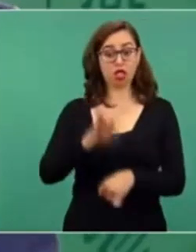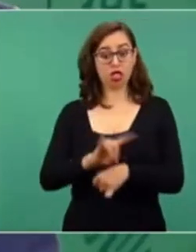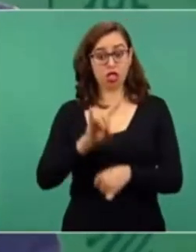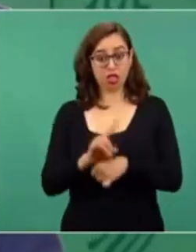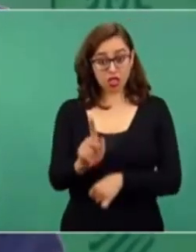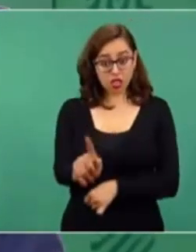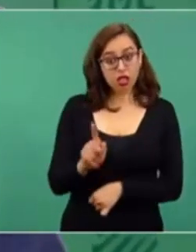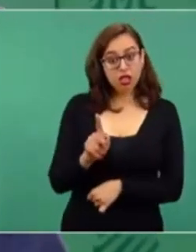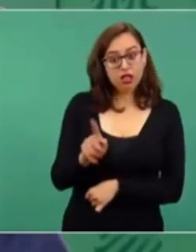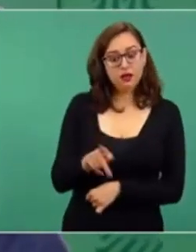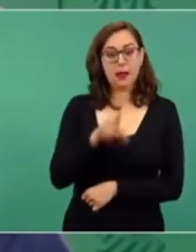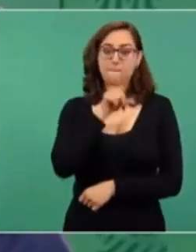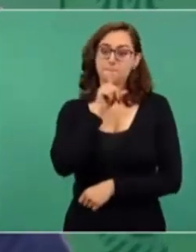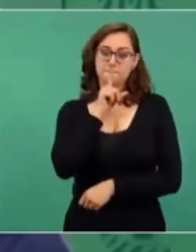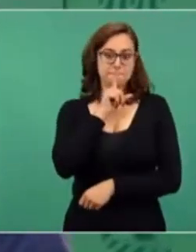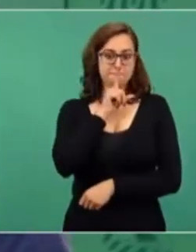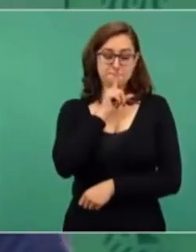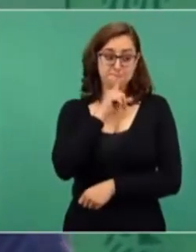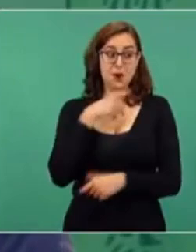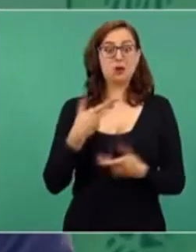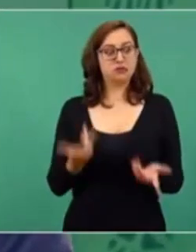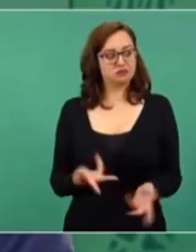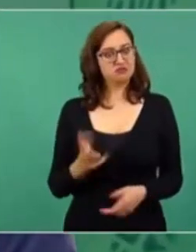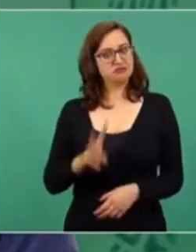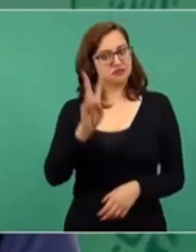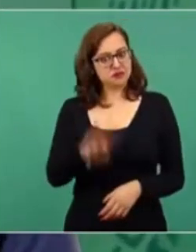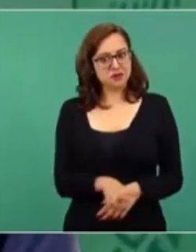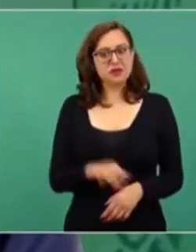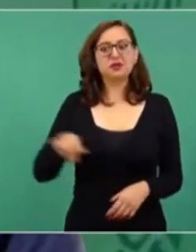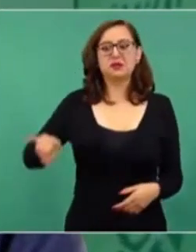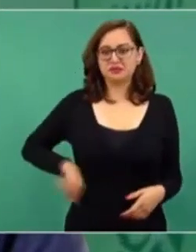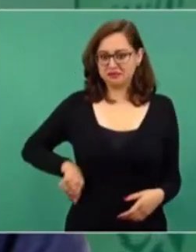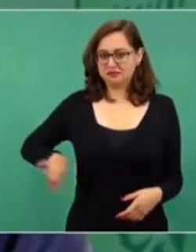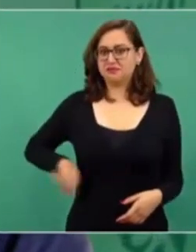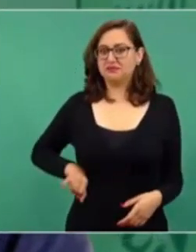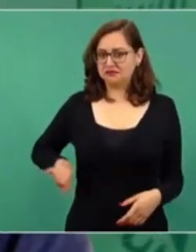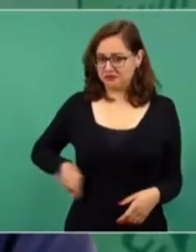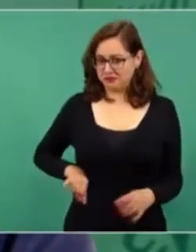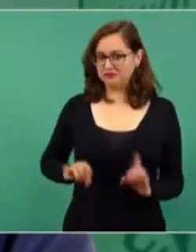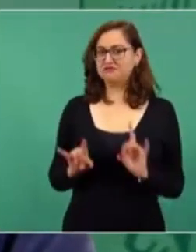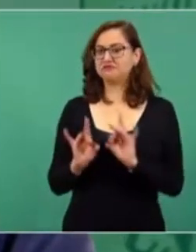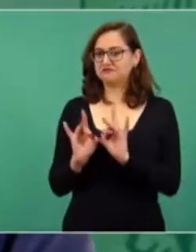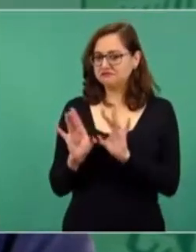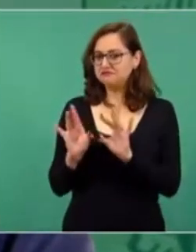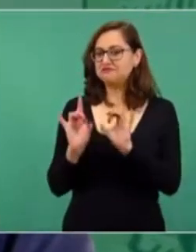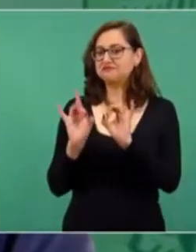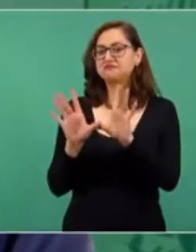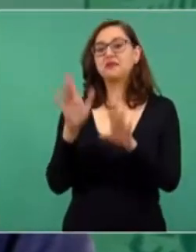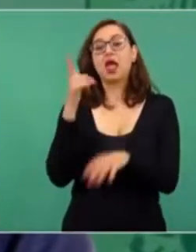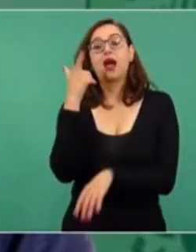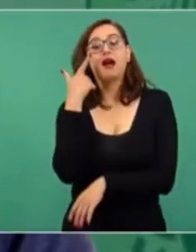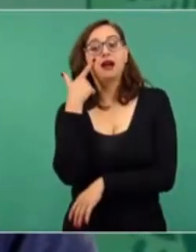interesante todo esto que está aconteciendo. Entonces, vamos a esperar